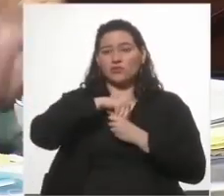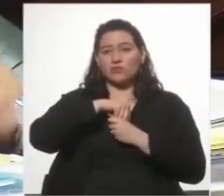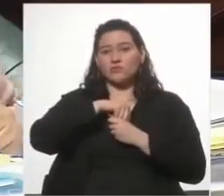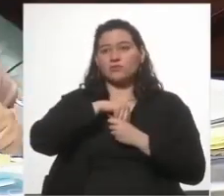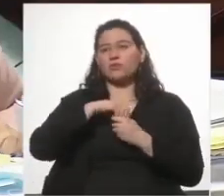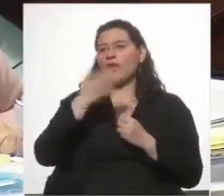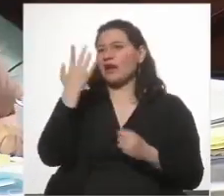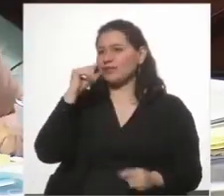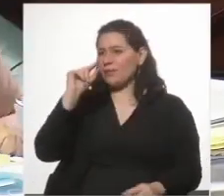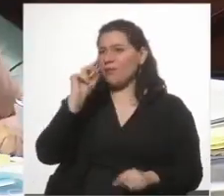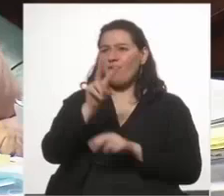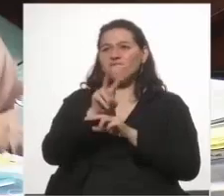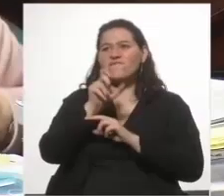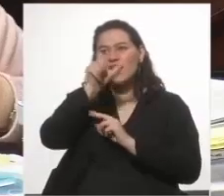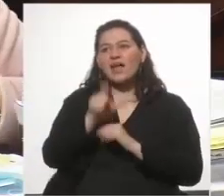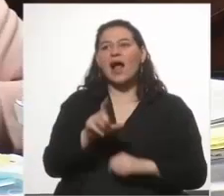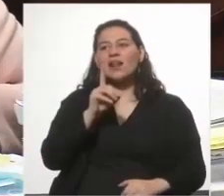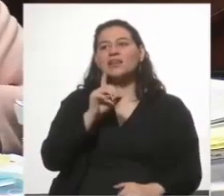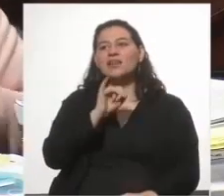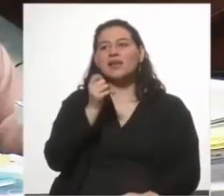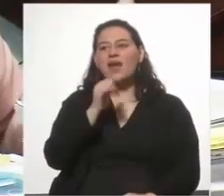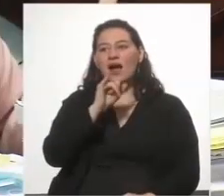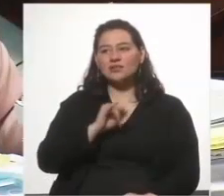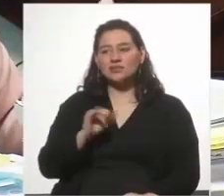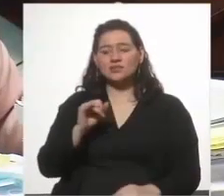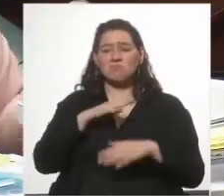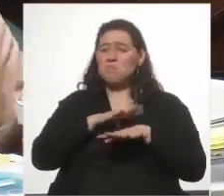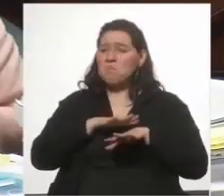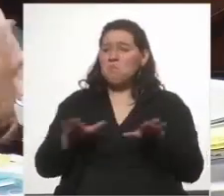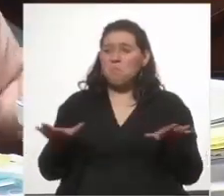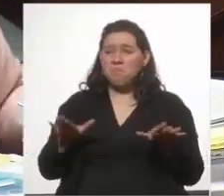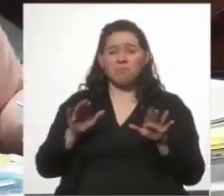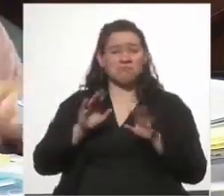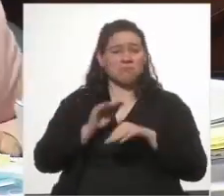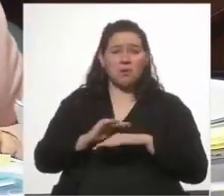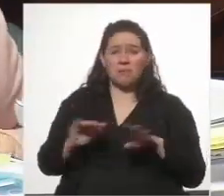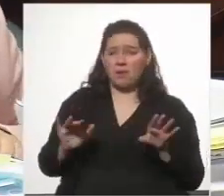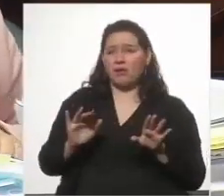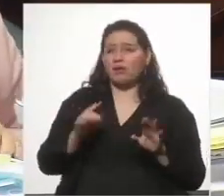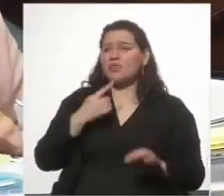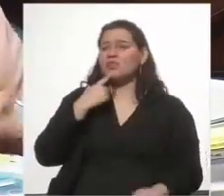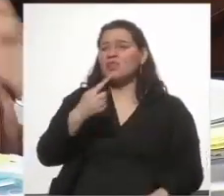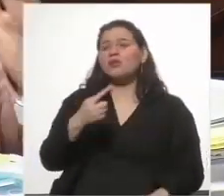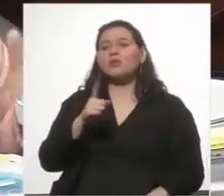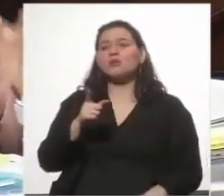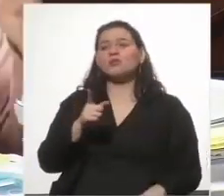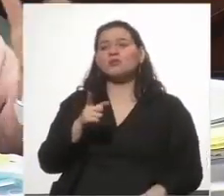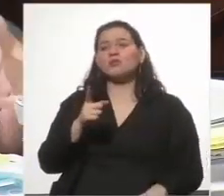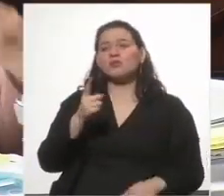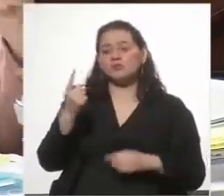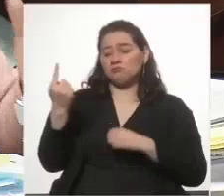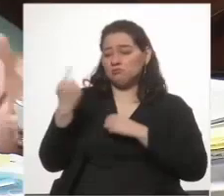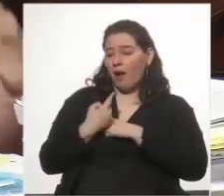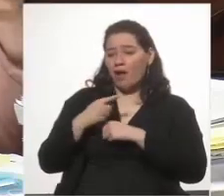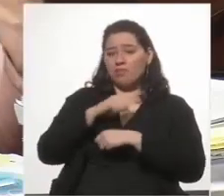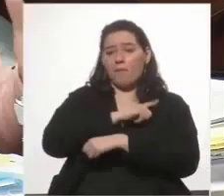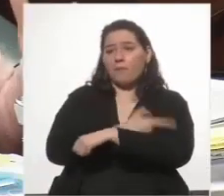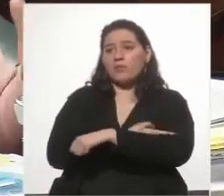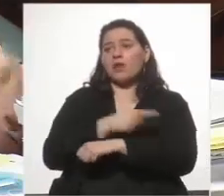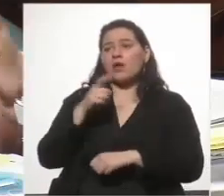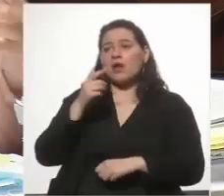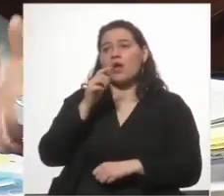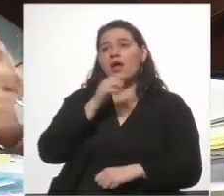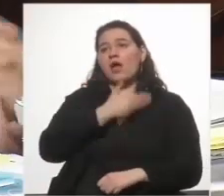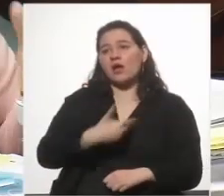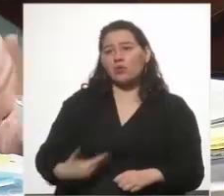poquito, el propio fiscal Díaz, con total normalidad, porque es así, dijo, recibí directivas del Poder Ejecutivo para que los